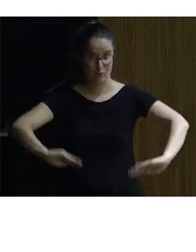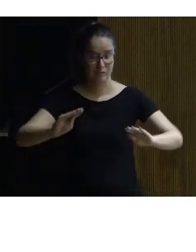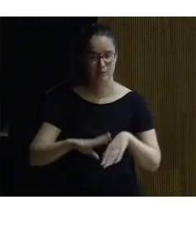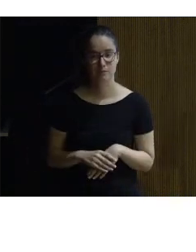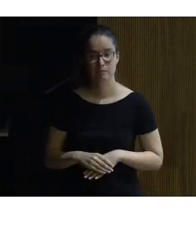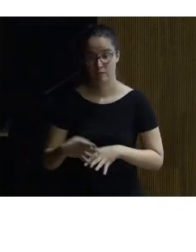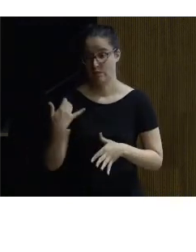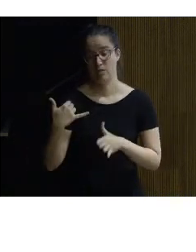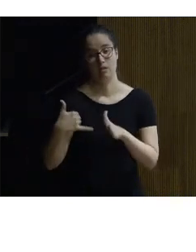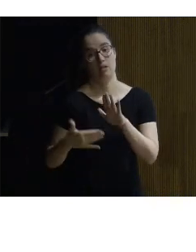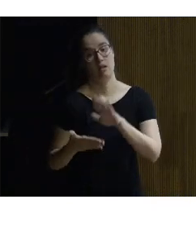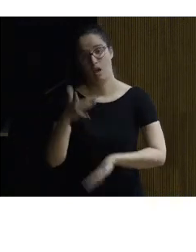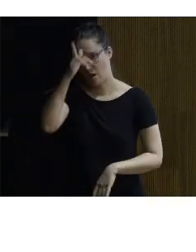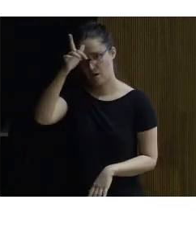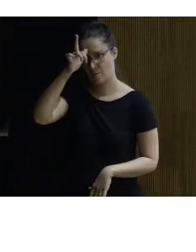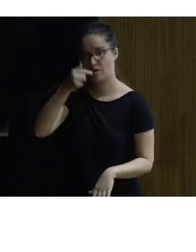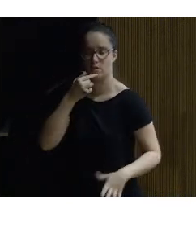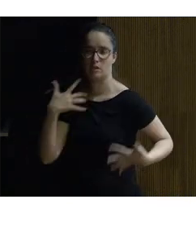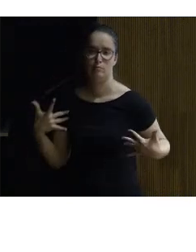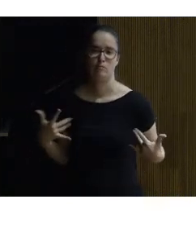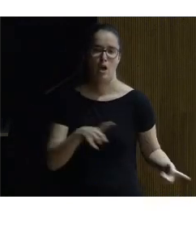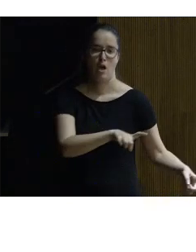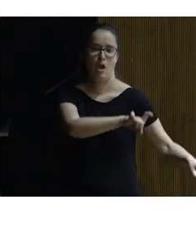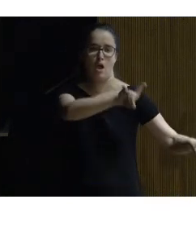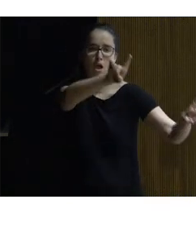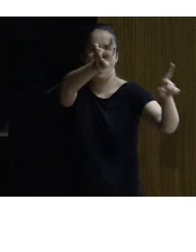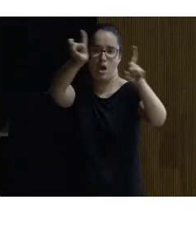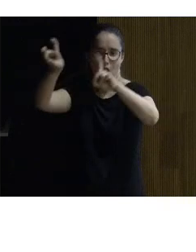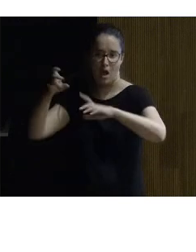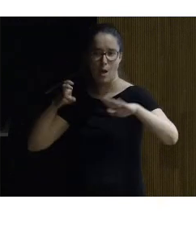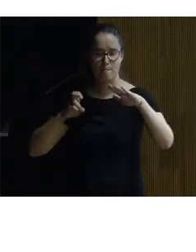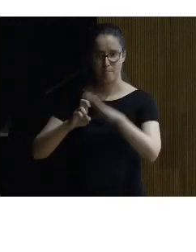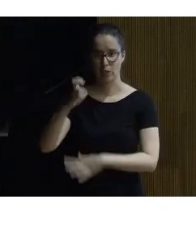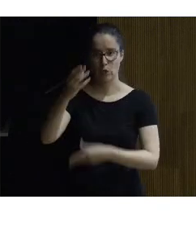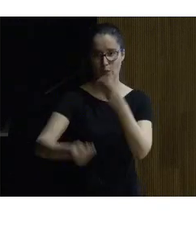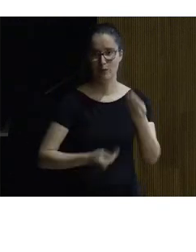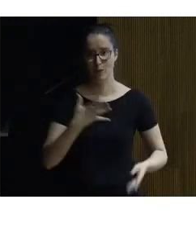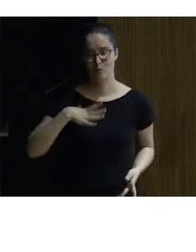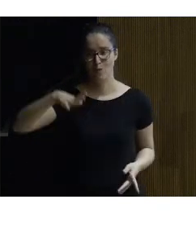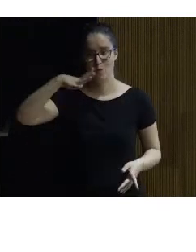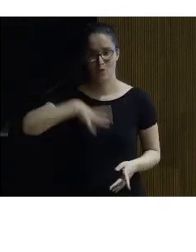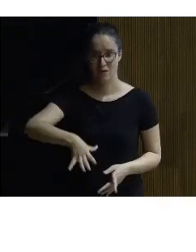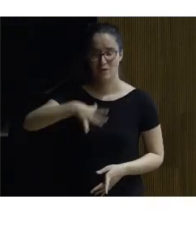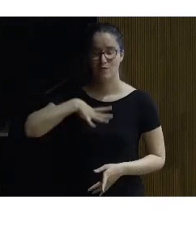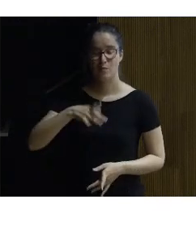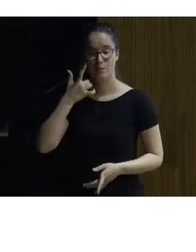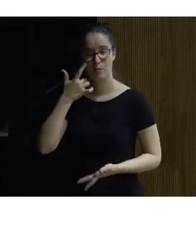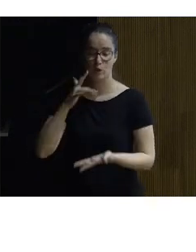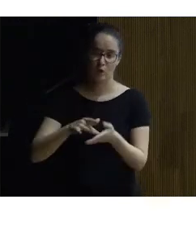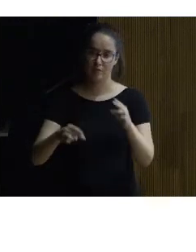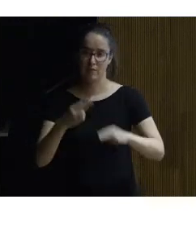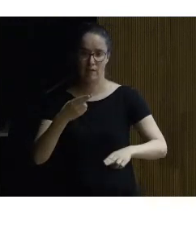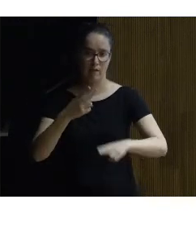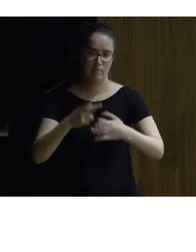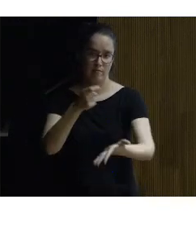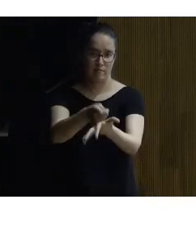ya estamos en Buppertal les dije que íbamos a dar un recorrido en metro lo vamos a hacer por favor vayan pasando por taquilla y